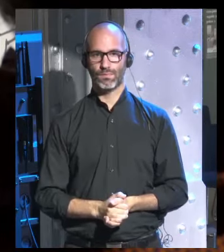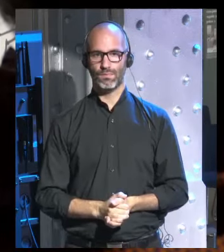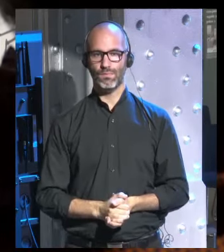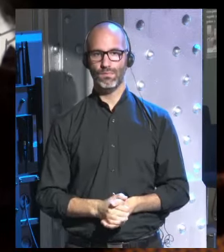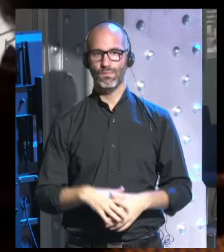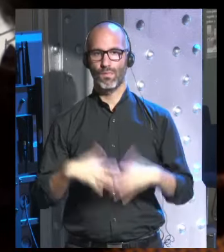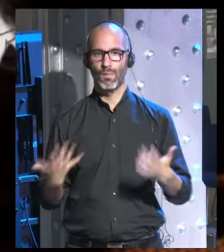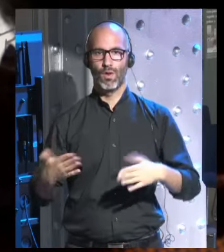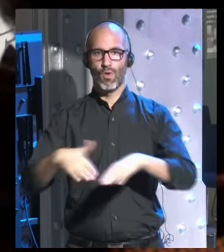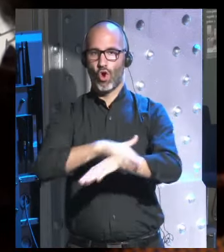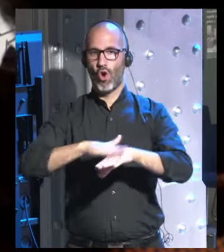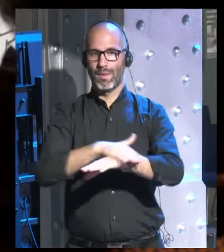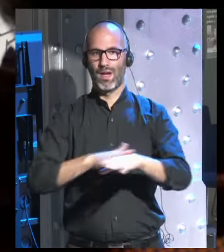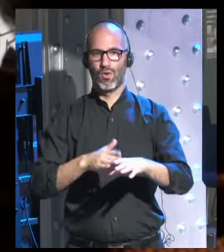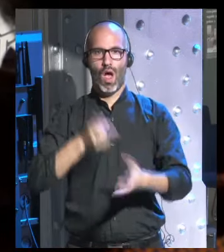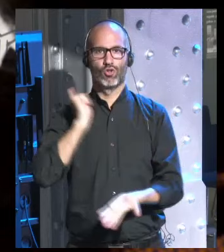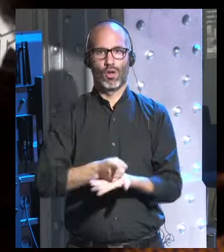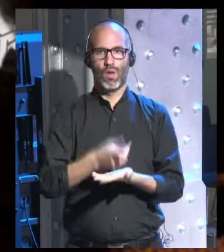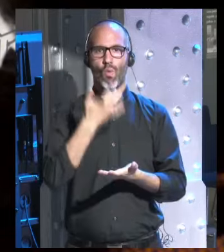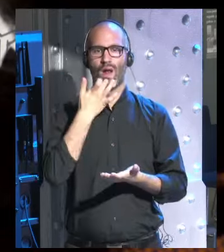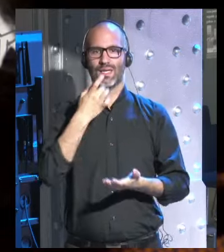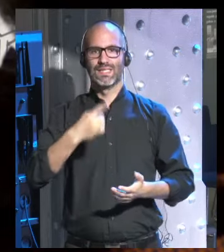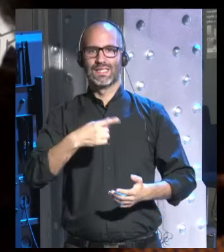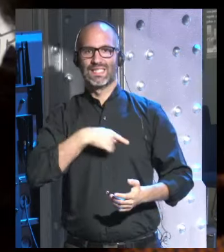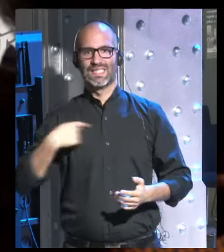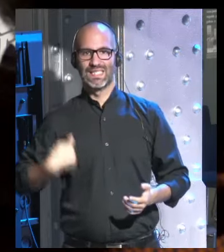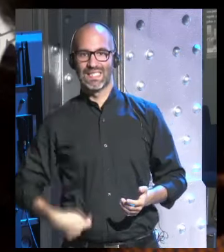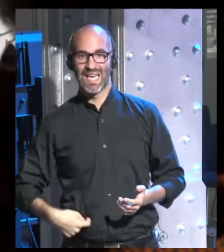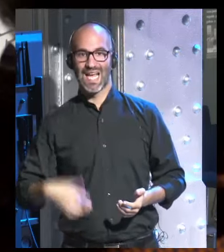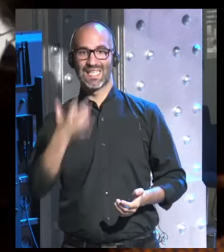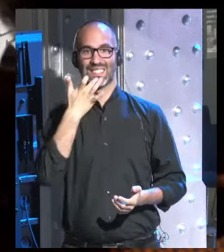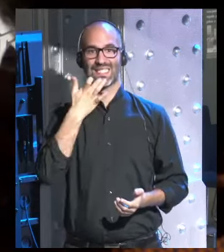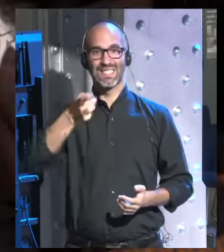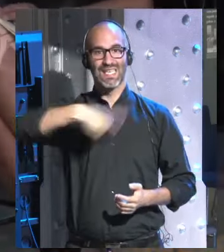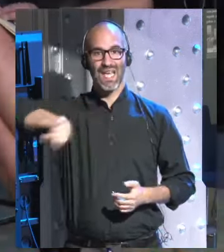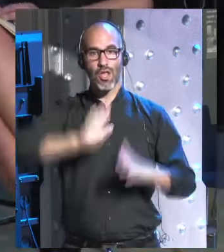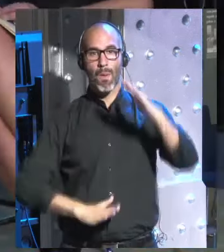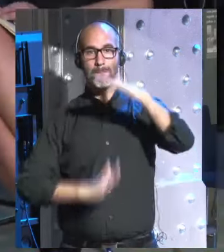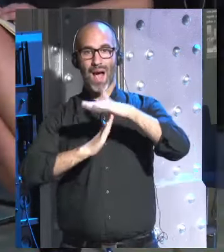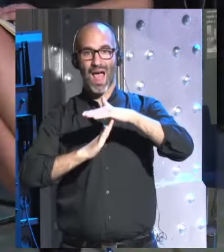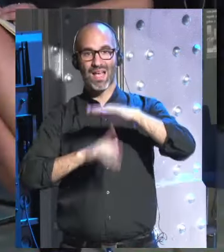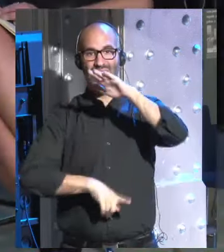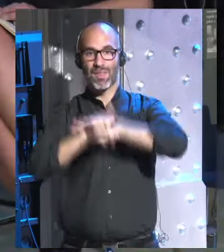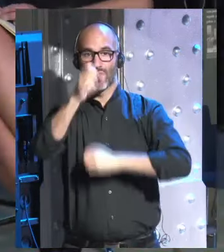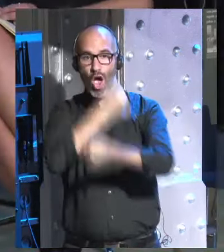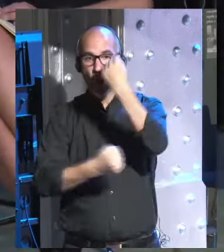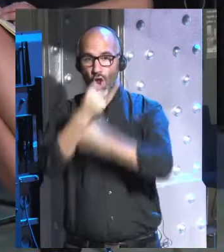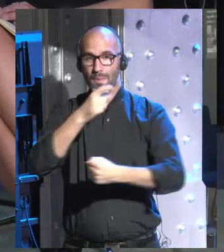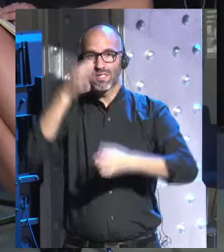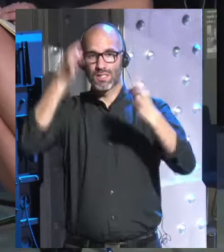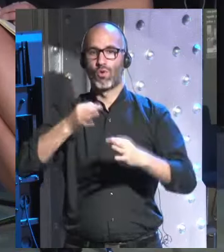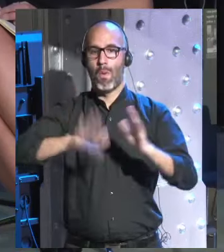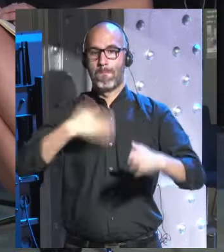gobiernos autoritarios como China si ellos paran el crecimiento económico sufrirán una